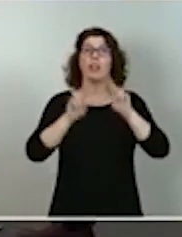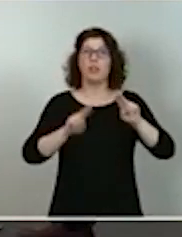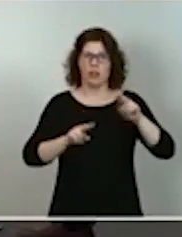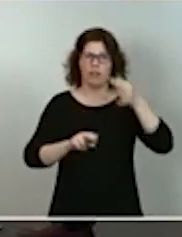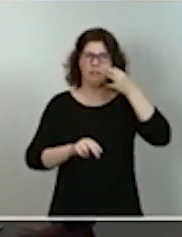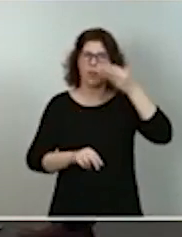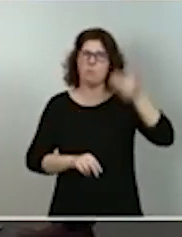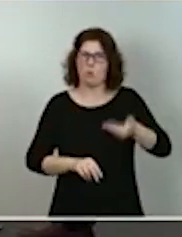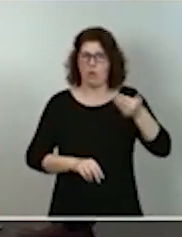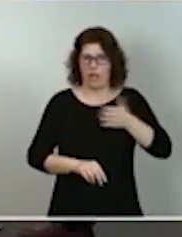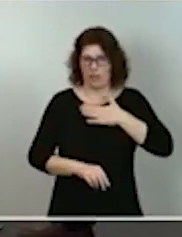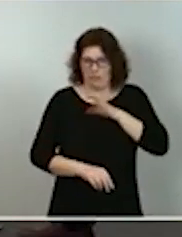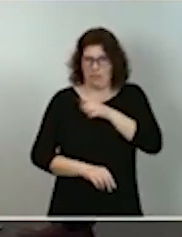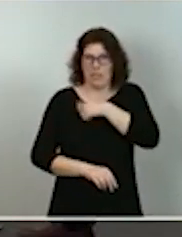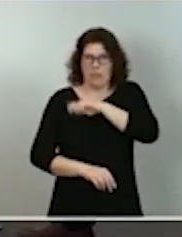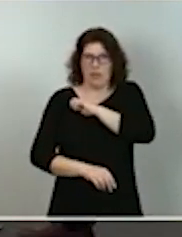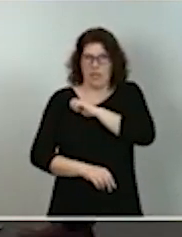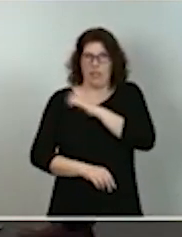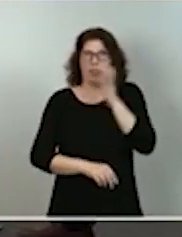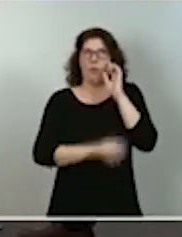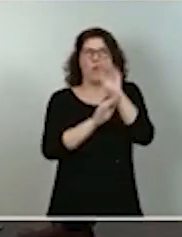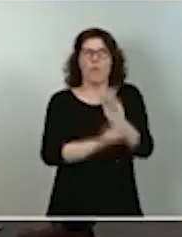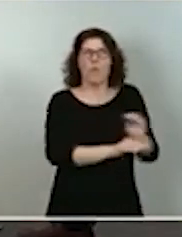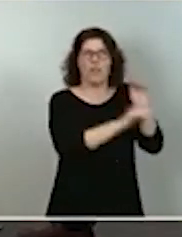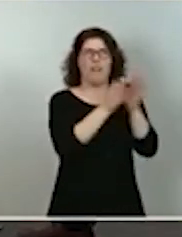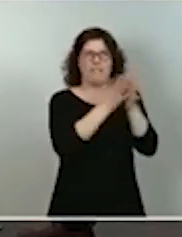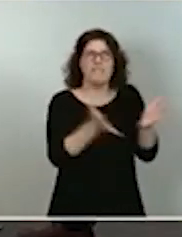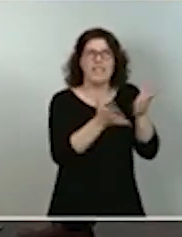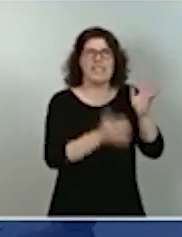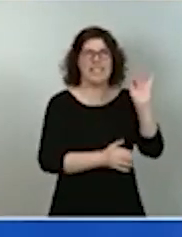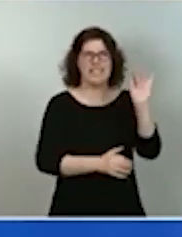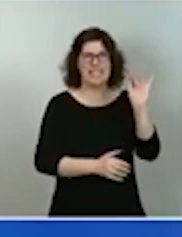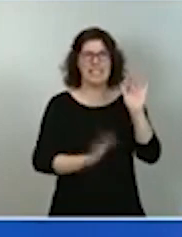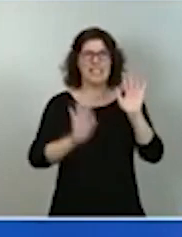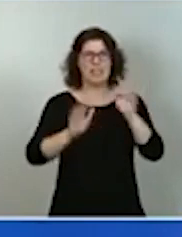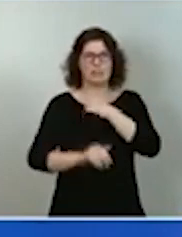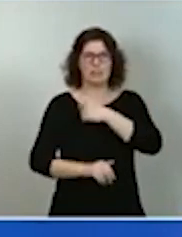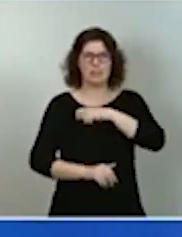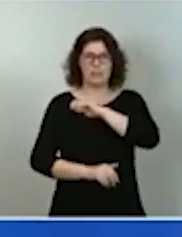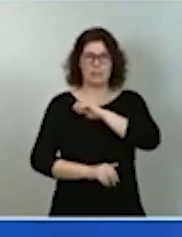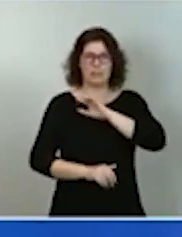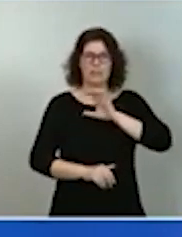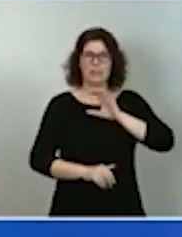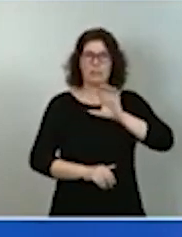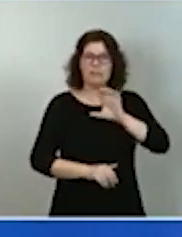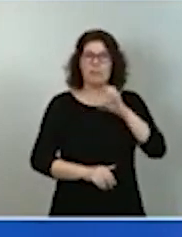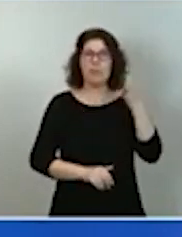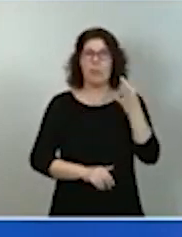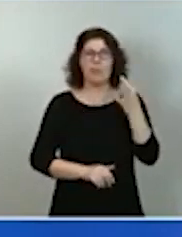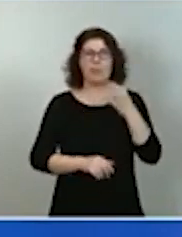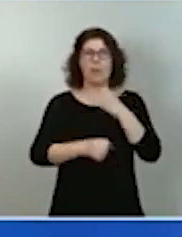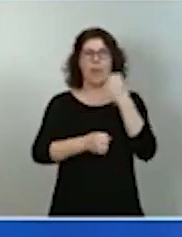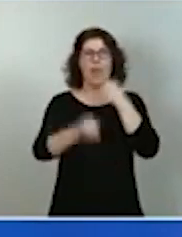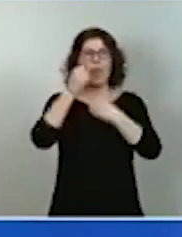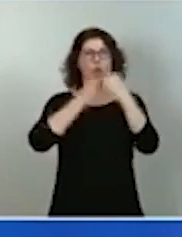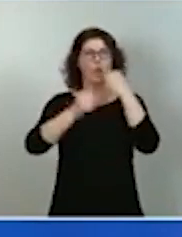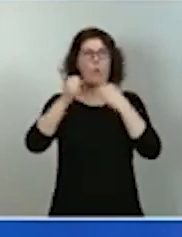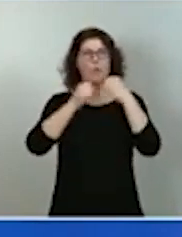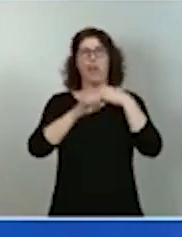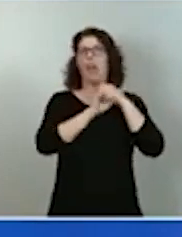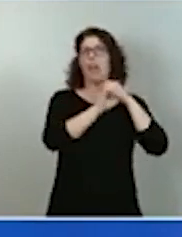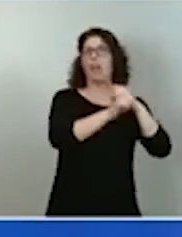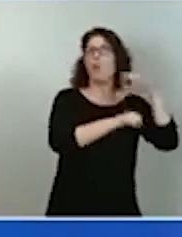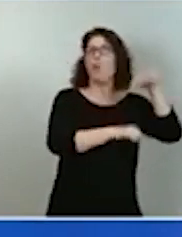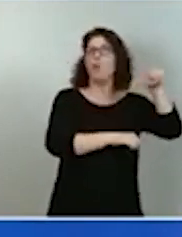España. Hay que cuidarlo y potenciarlo. Pero España tiene que diversificar su economía para no depender solamente de un